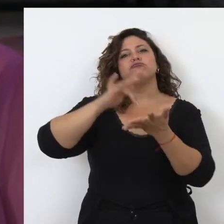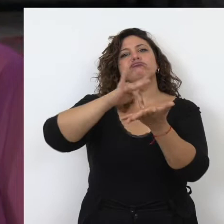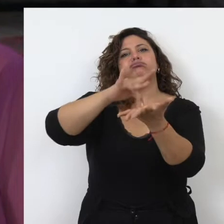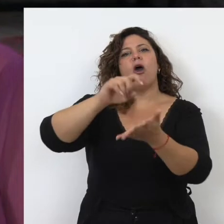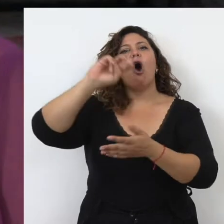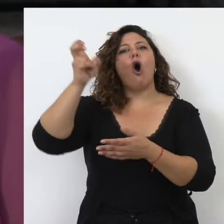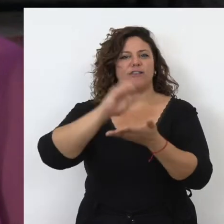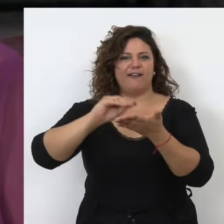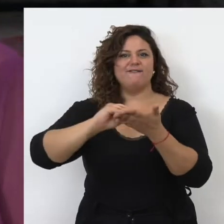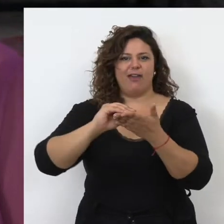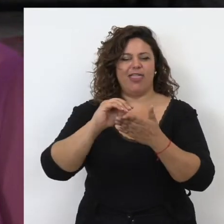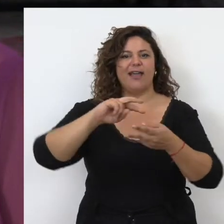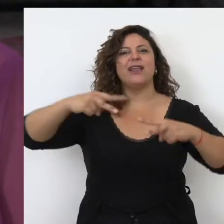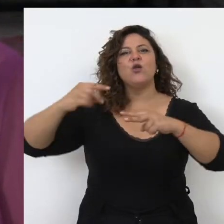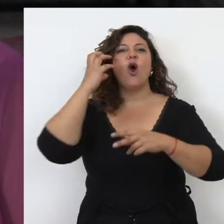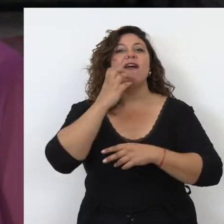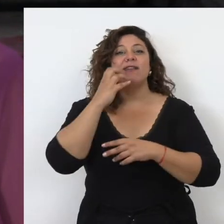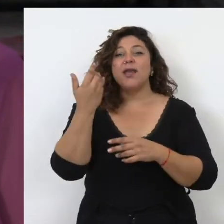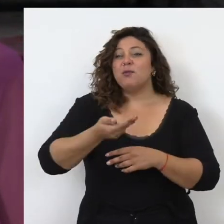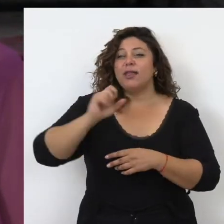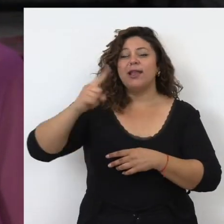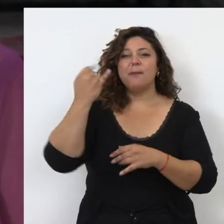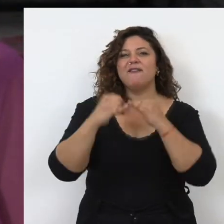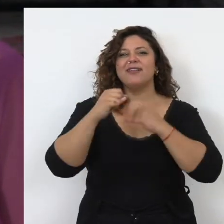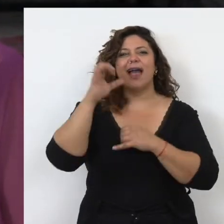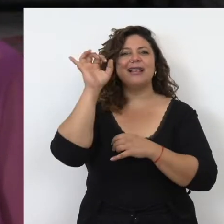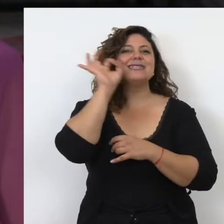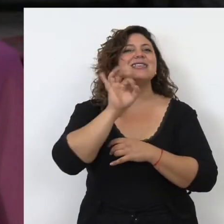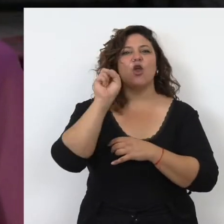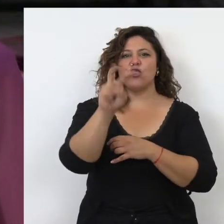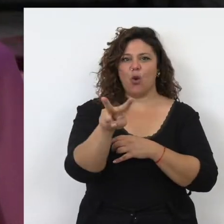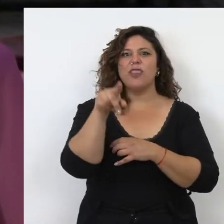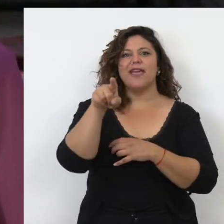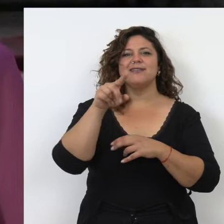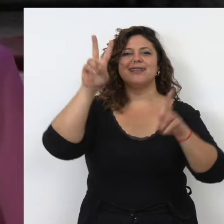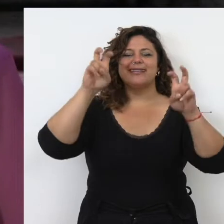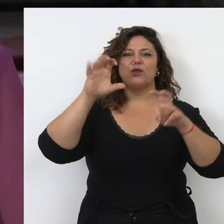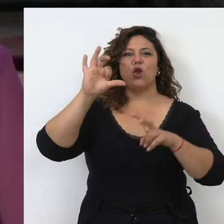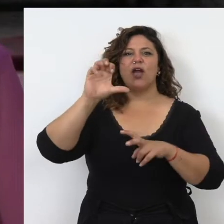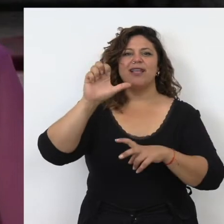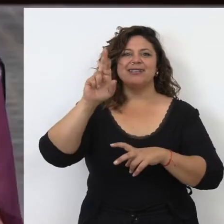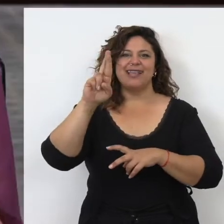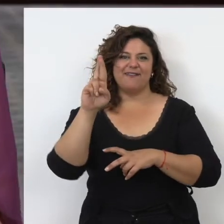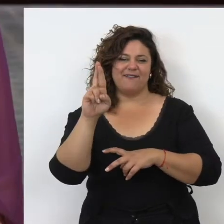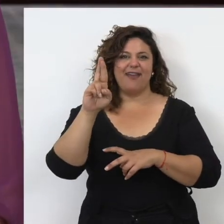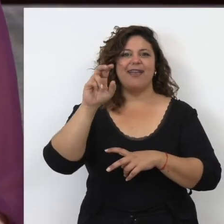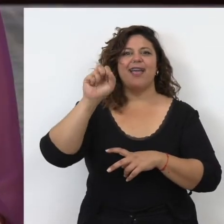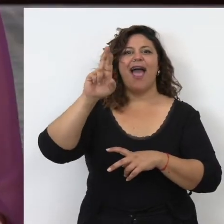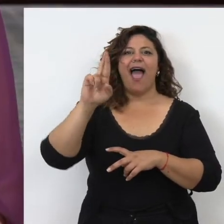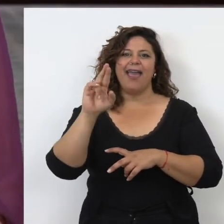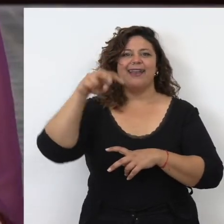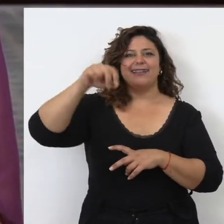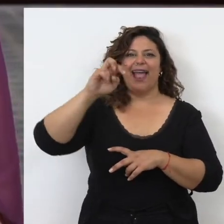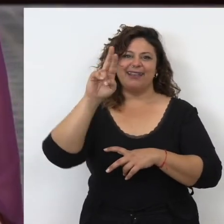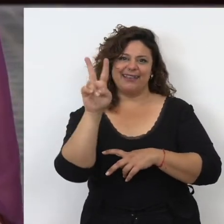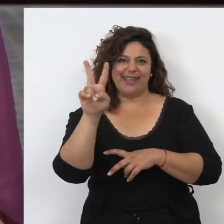varias veces al hebreo. La más importante de ellas, a finales del siglo XII, que fue la que le puso el título de Sefer Yair Natir. En árabe se llamaba